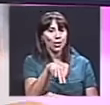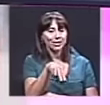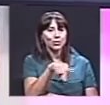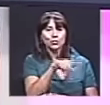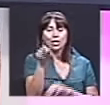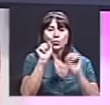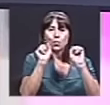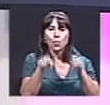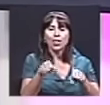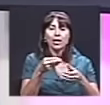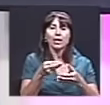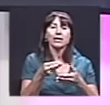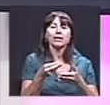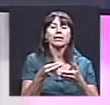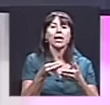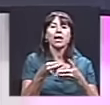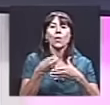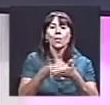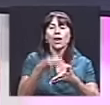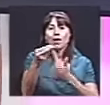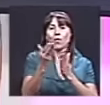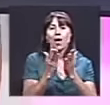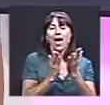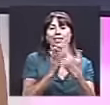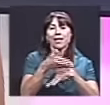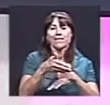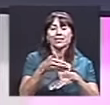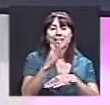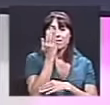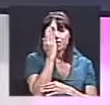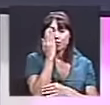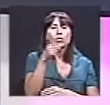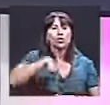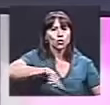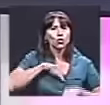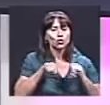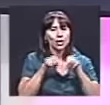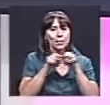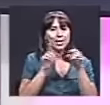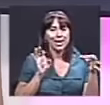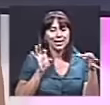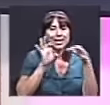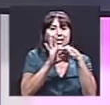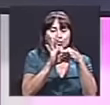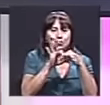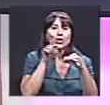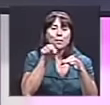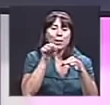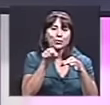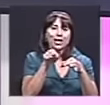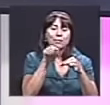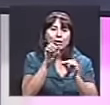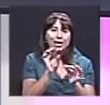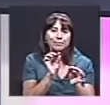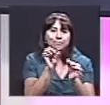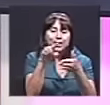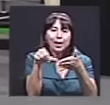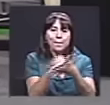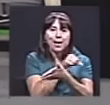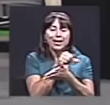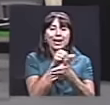contactándonos al Facebook, a nosotros también igual en Nexos, ahí vamos a poner el link de Teatro Algo para que puedan ayudar